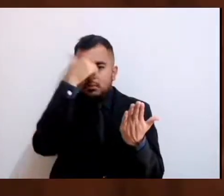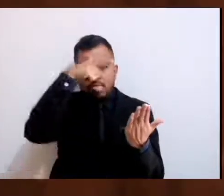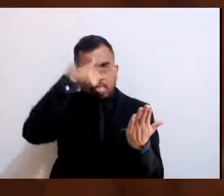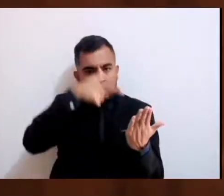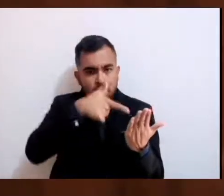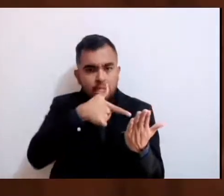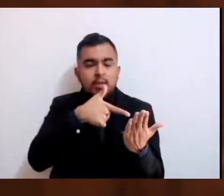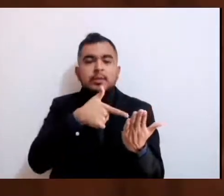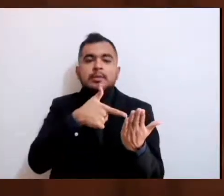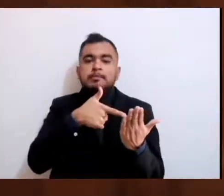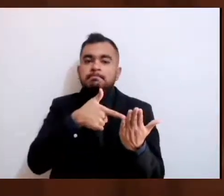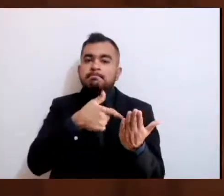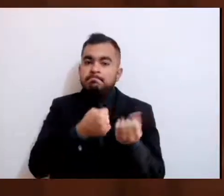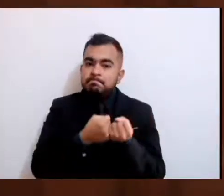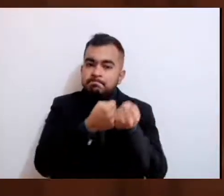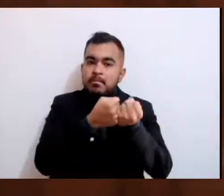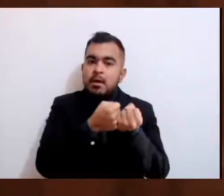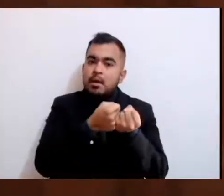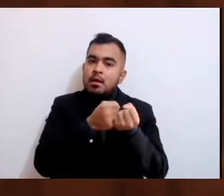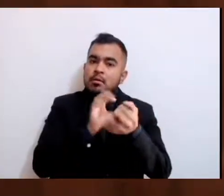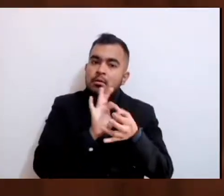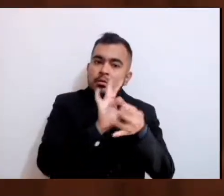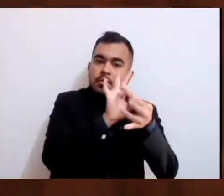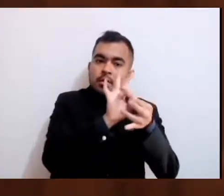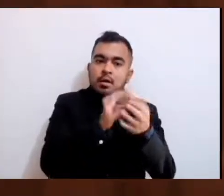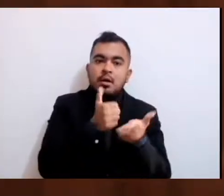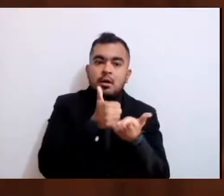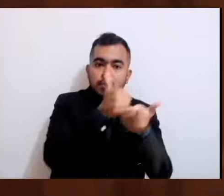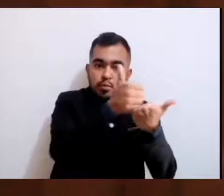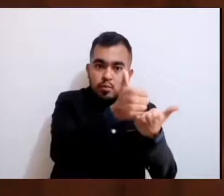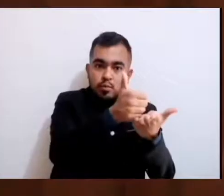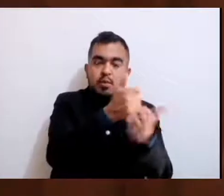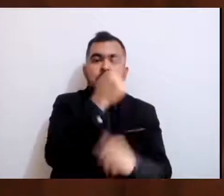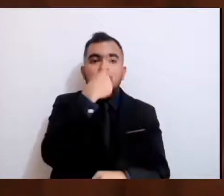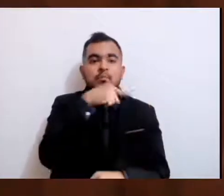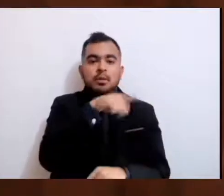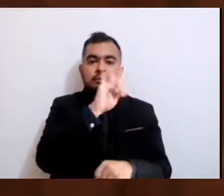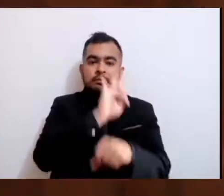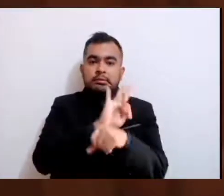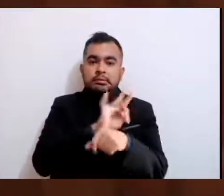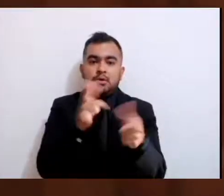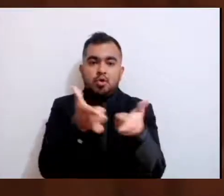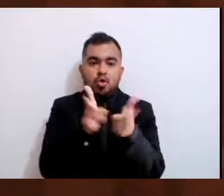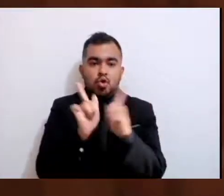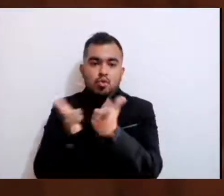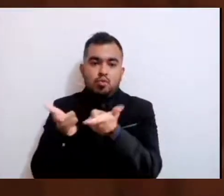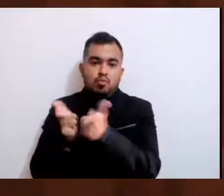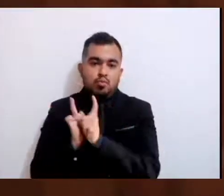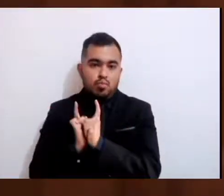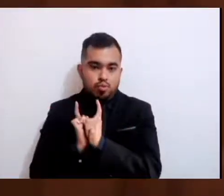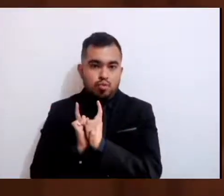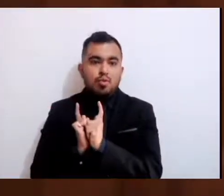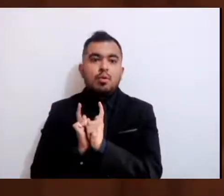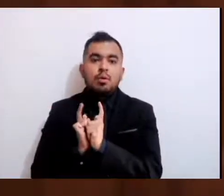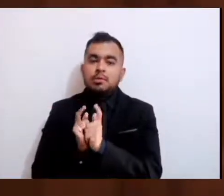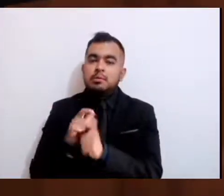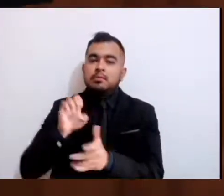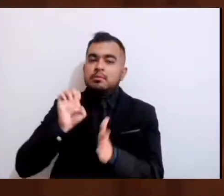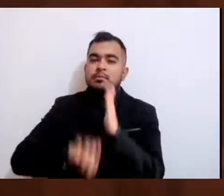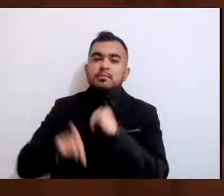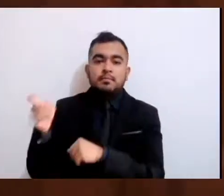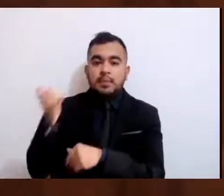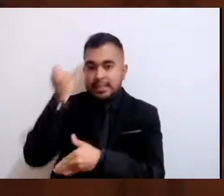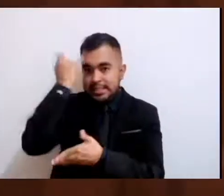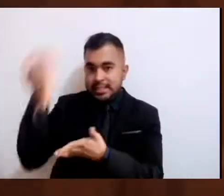las medidas de protección en favor de estos grupos, como bien lo hizo e ingresó la iniciativa de